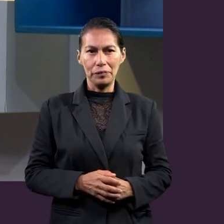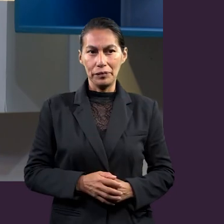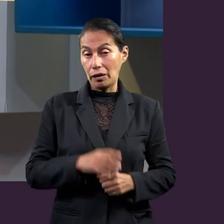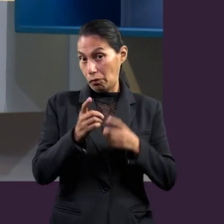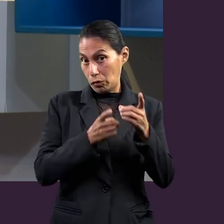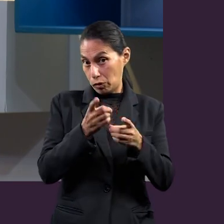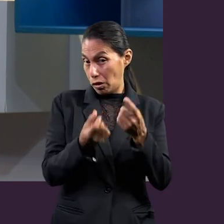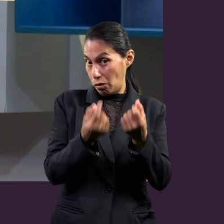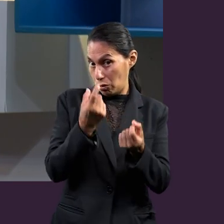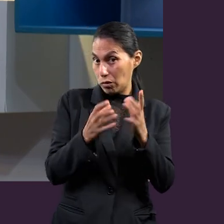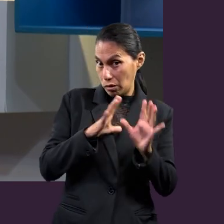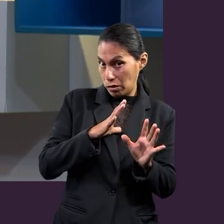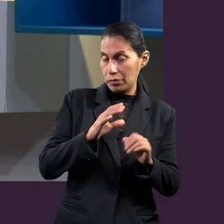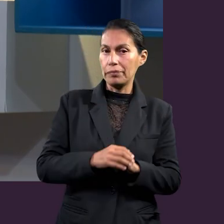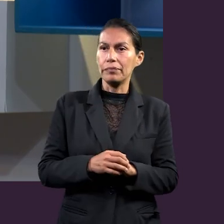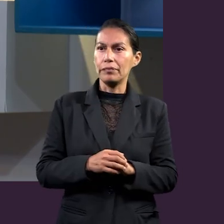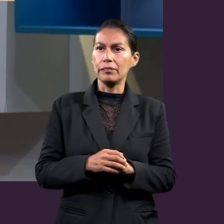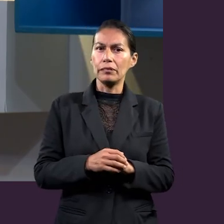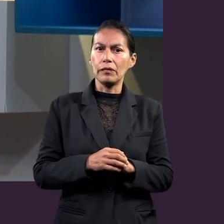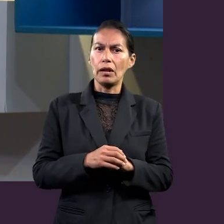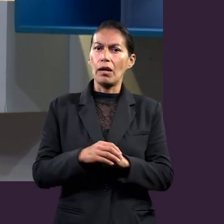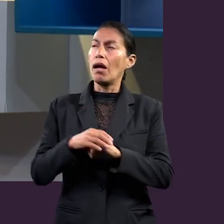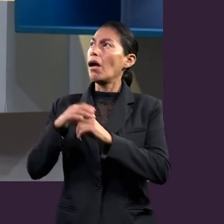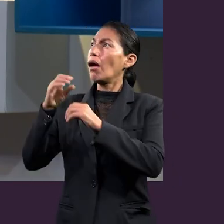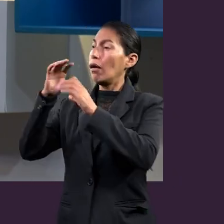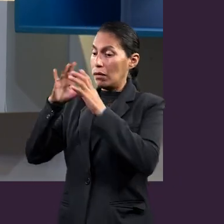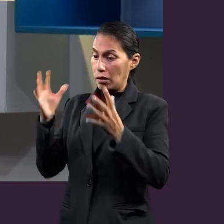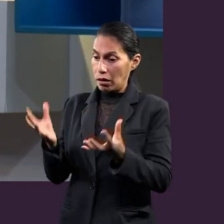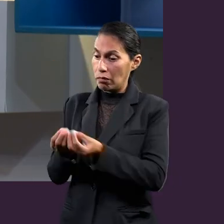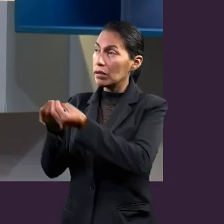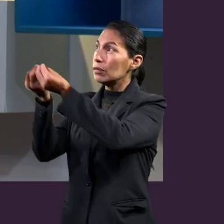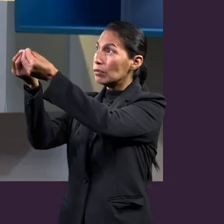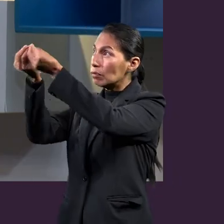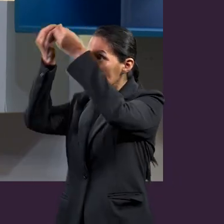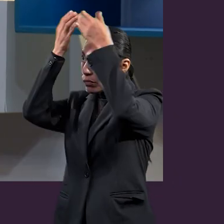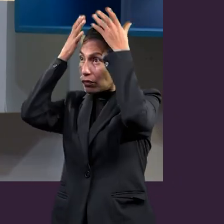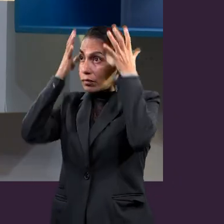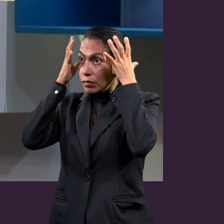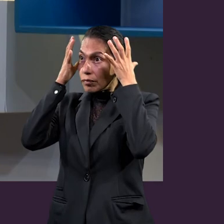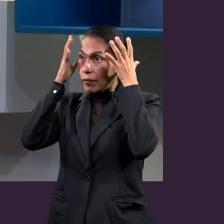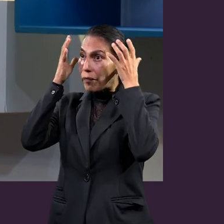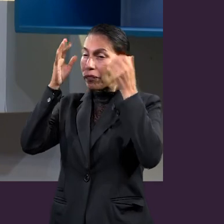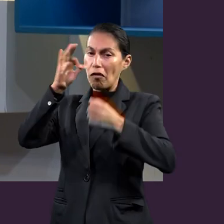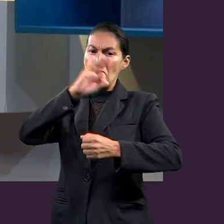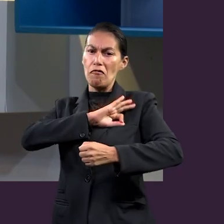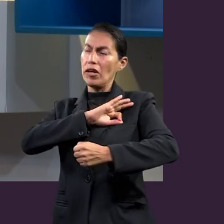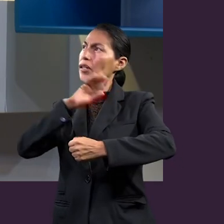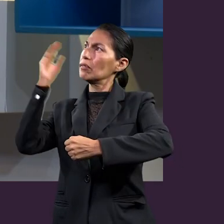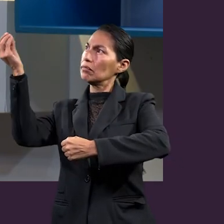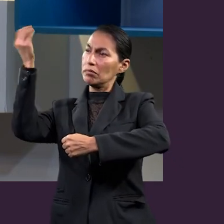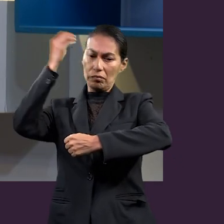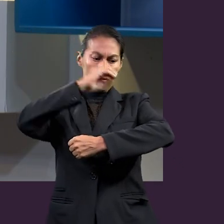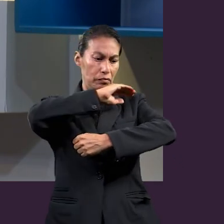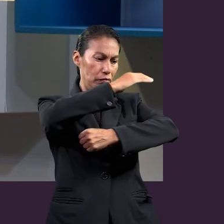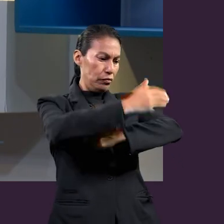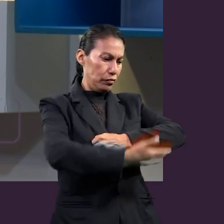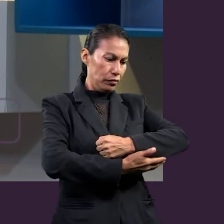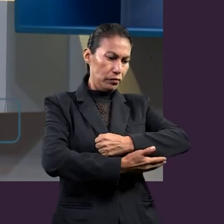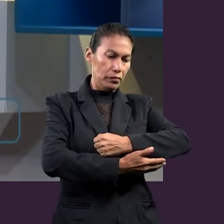deportes. Hasta aquí, los elementos de la armadura son para protección. Casco,